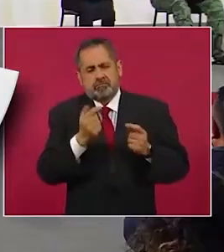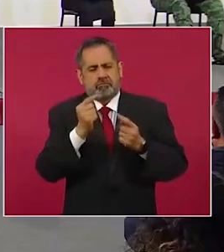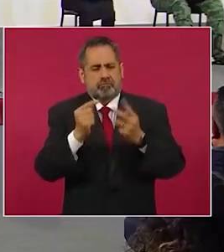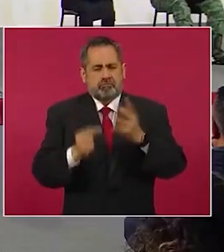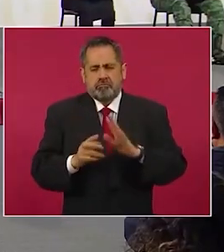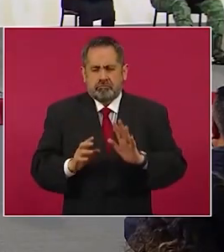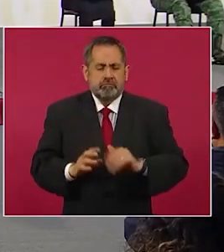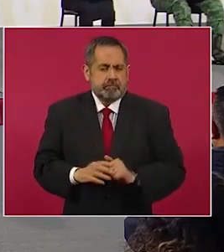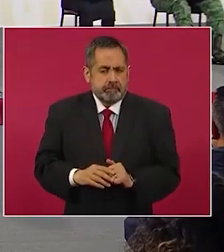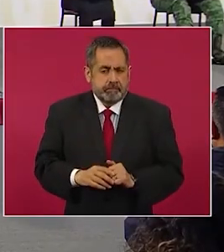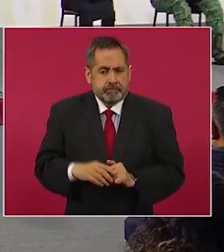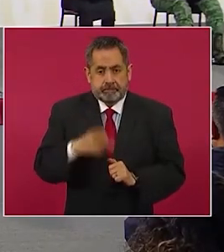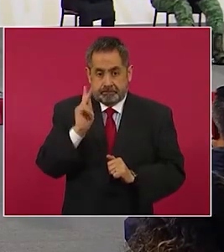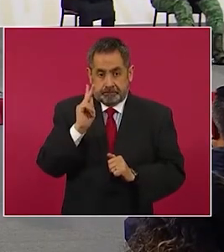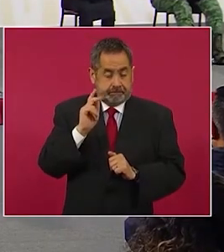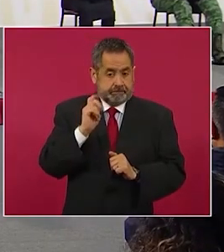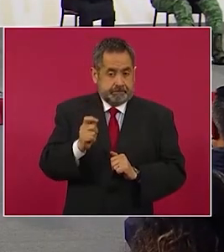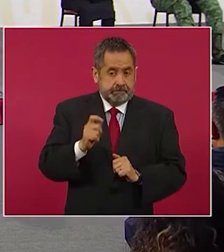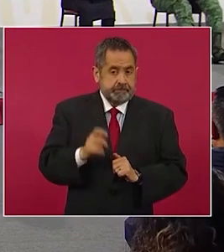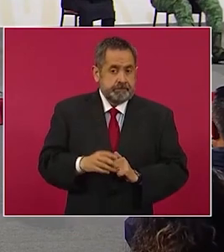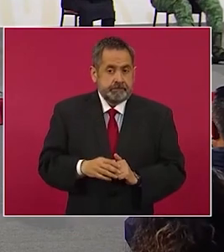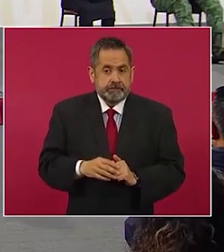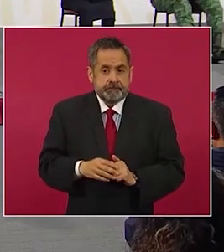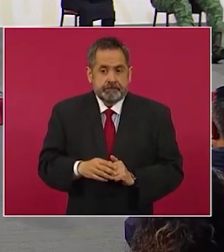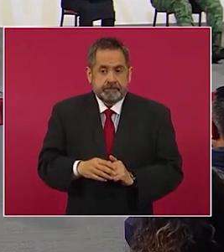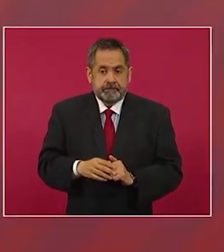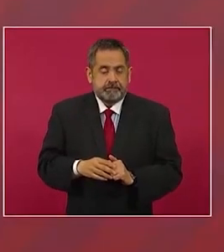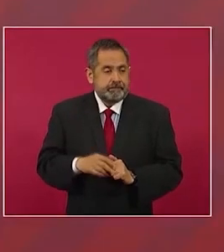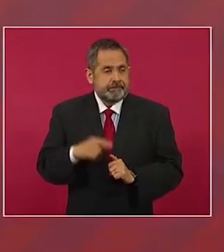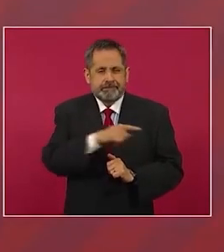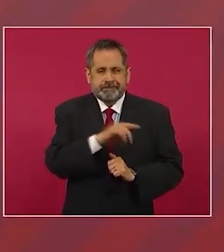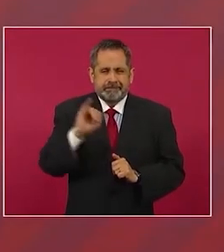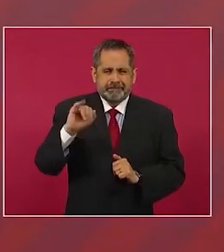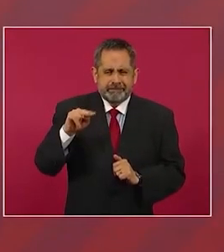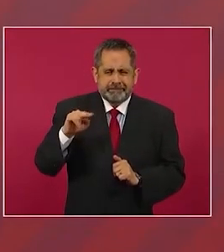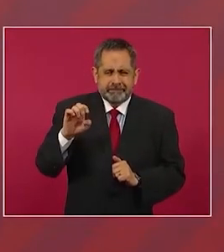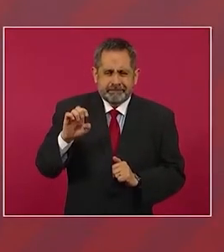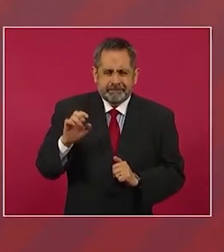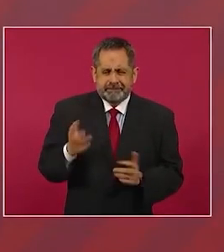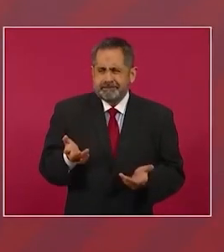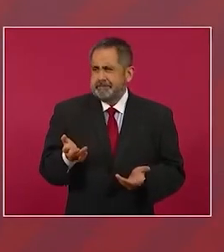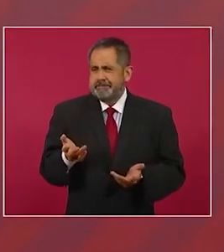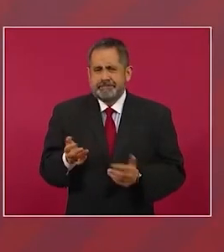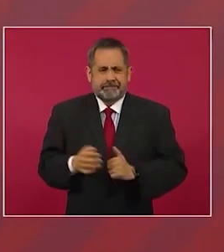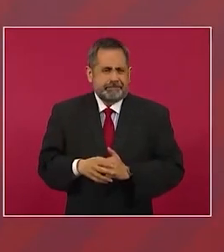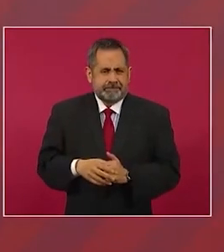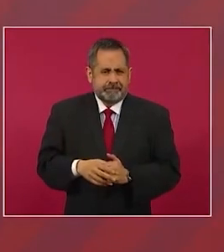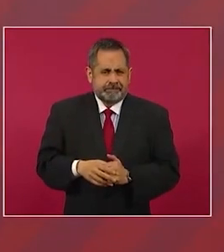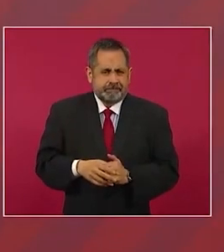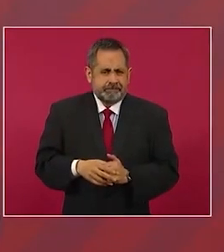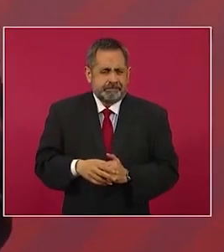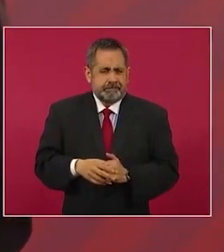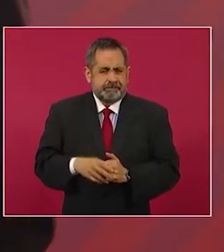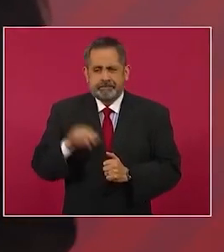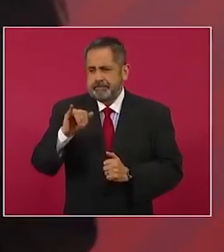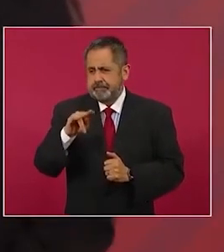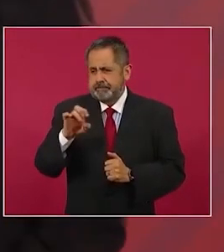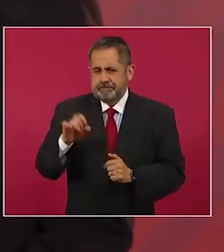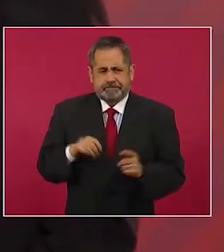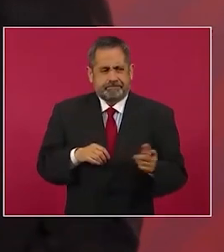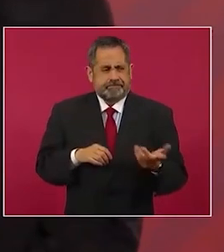Pero en lo del INE son